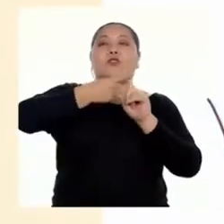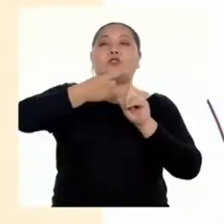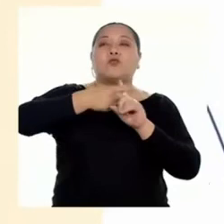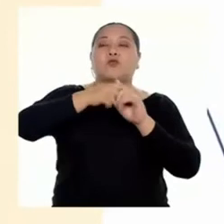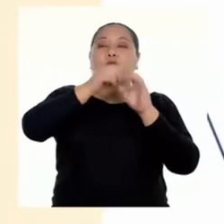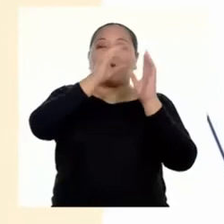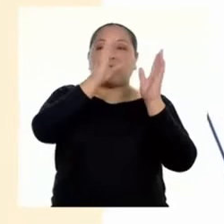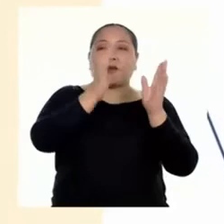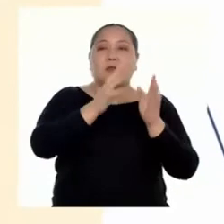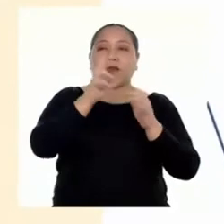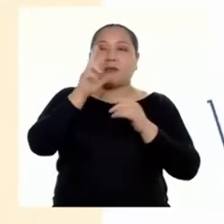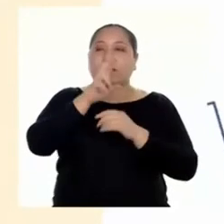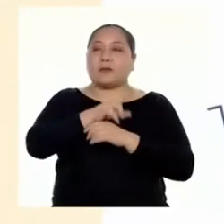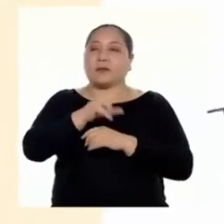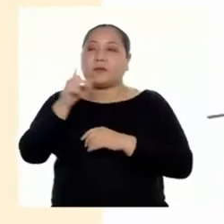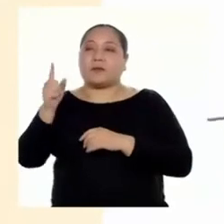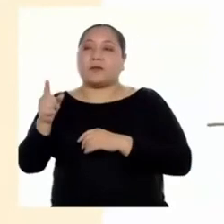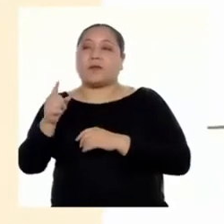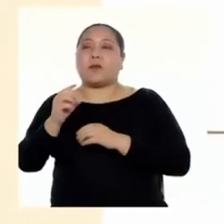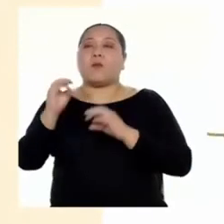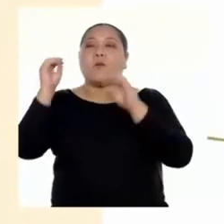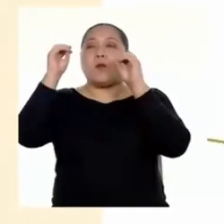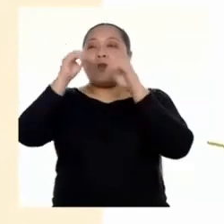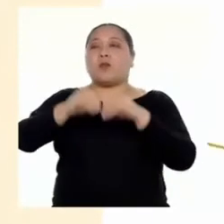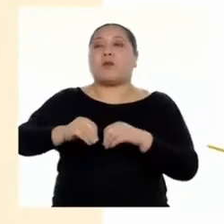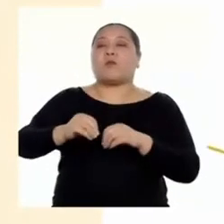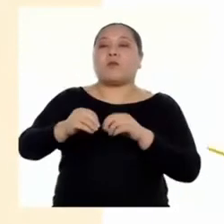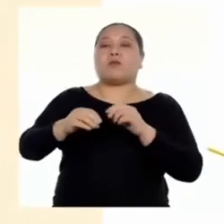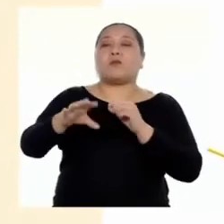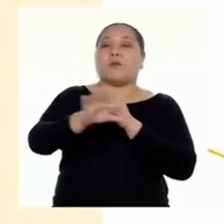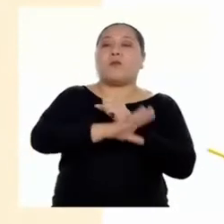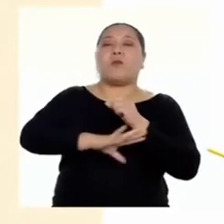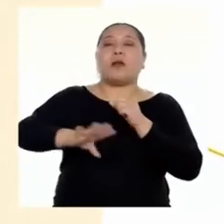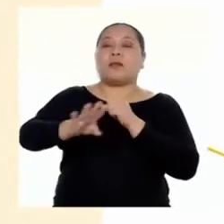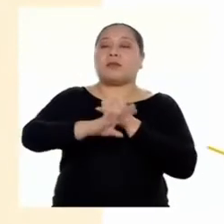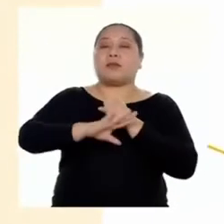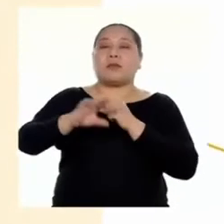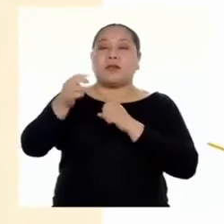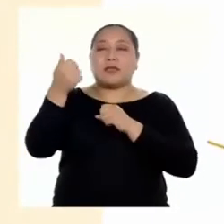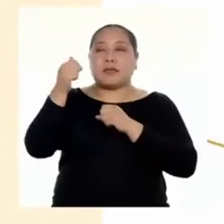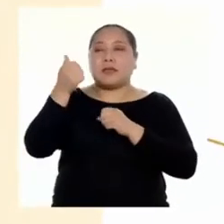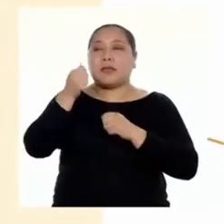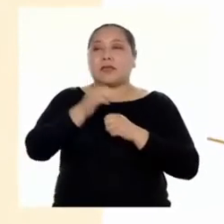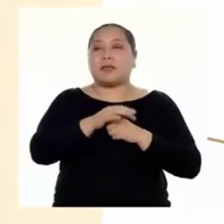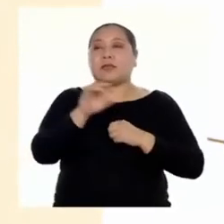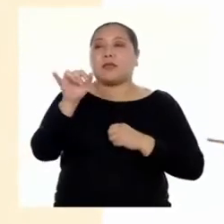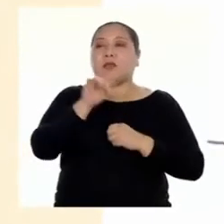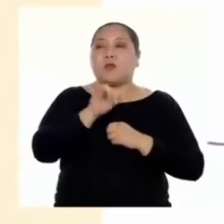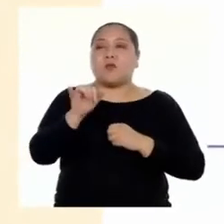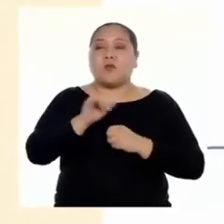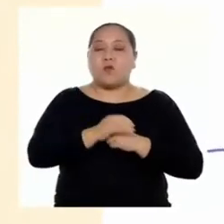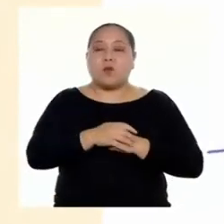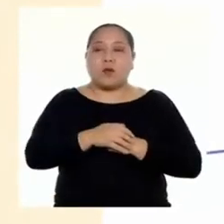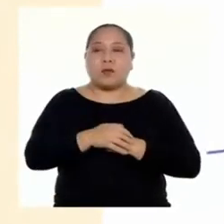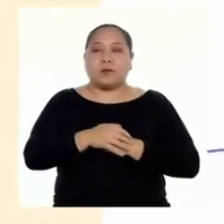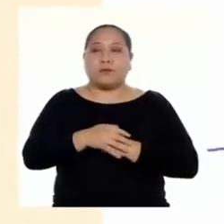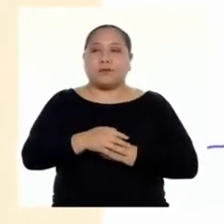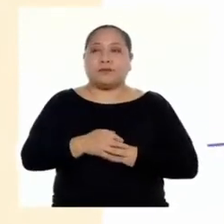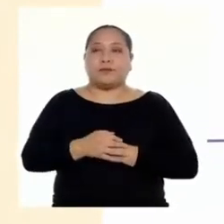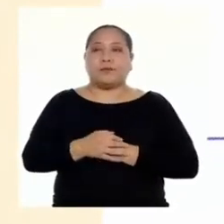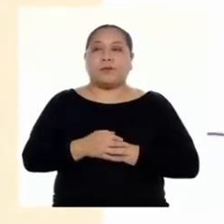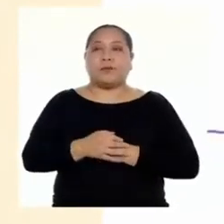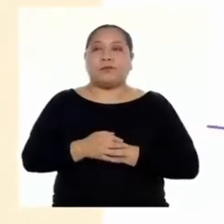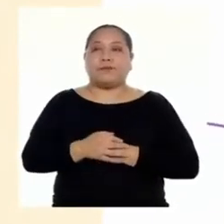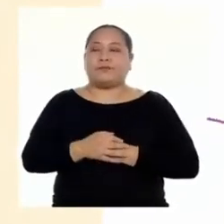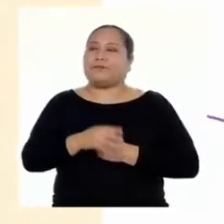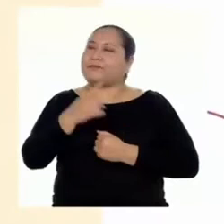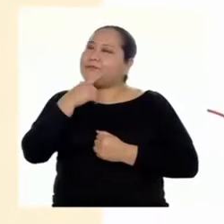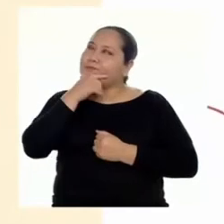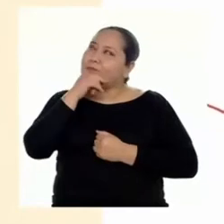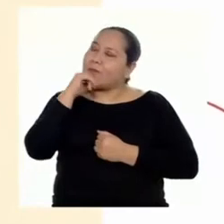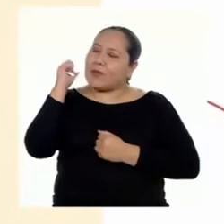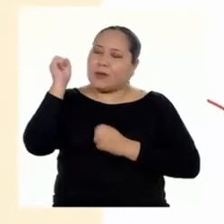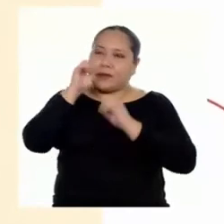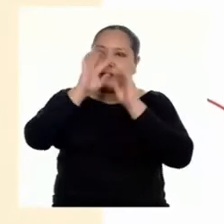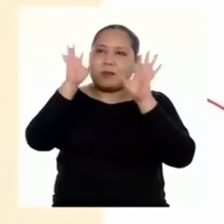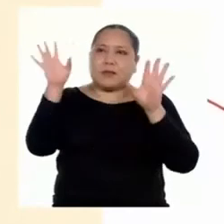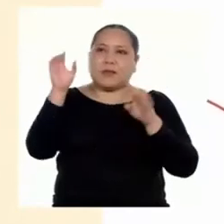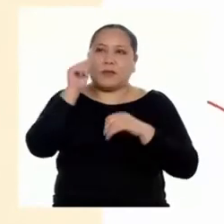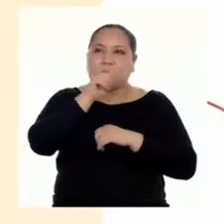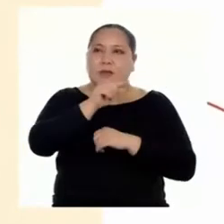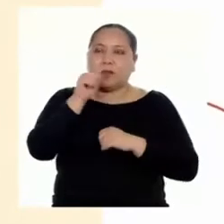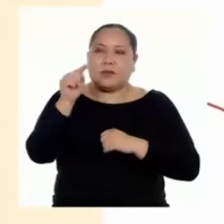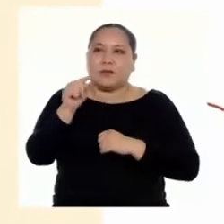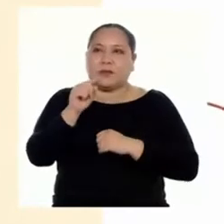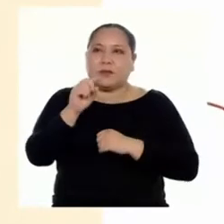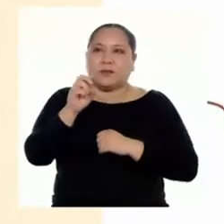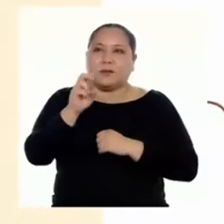entre paréntesis y colocamos la base 10, con el mismo exponente como factor común. A ver si me quedó claro.